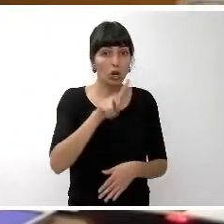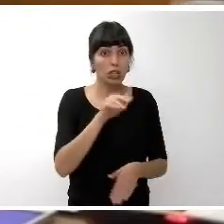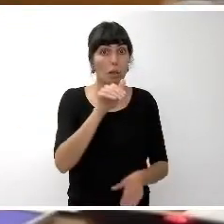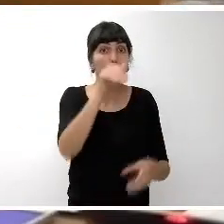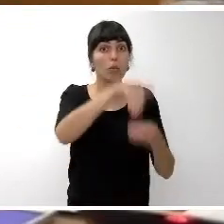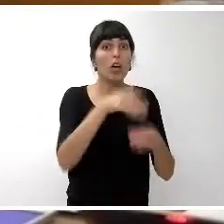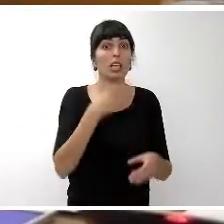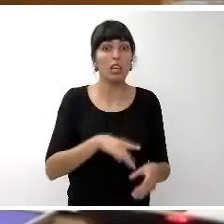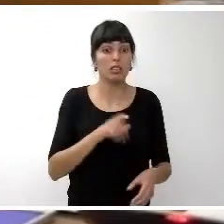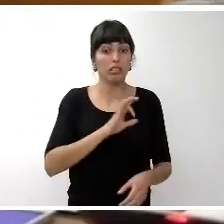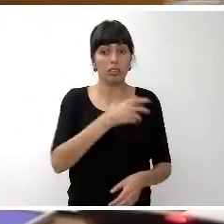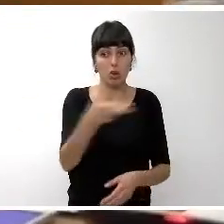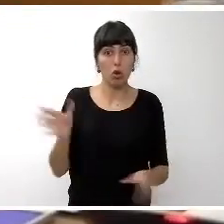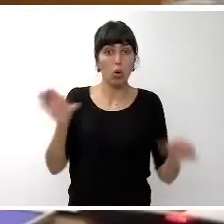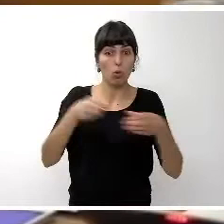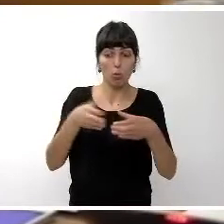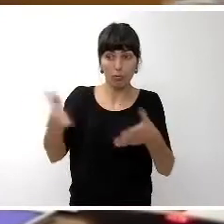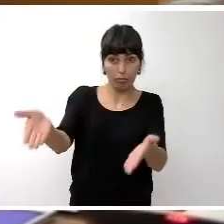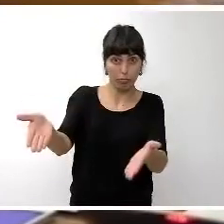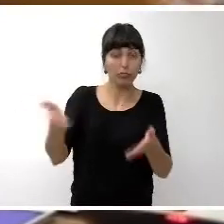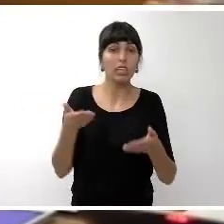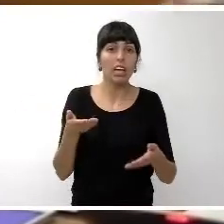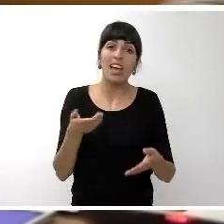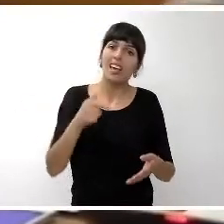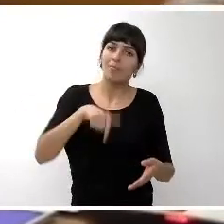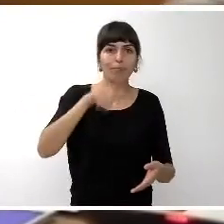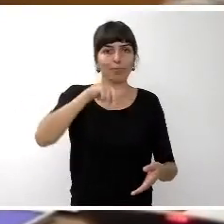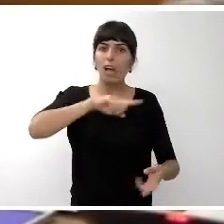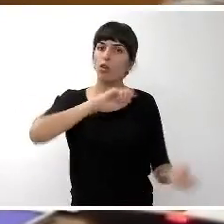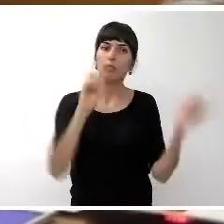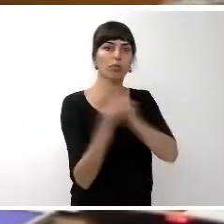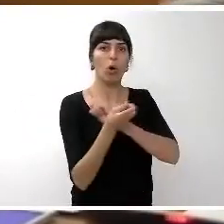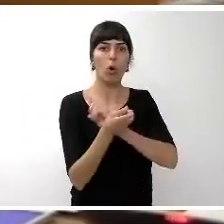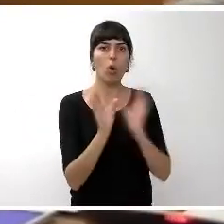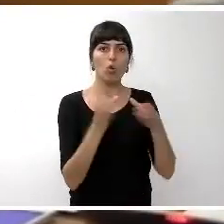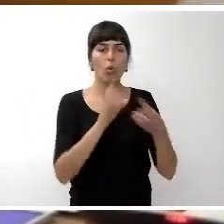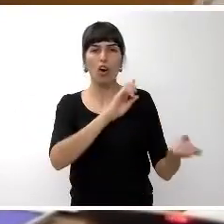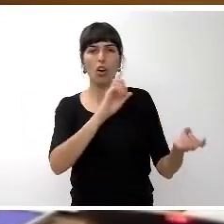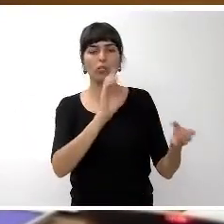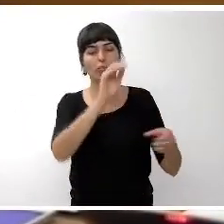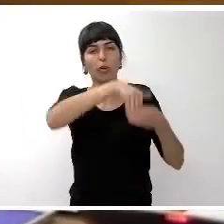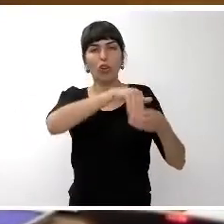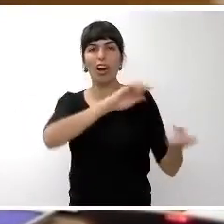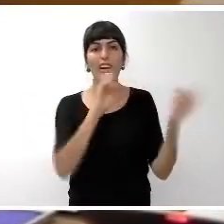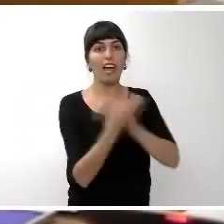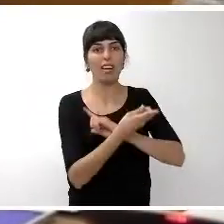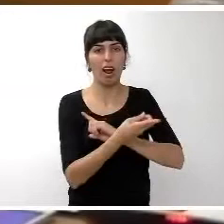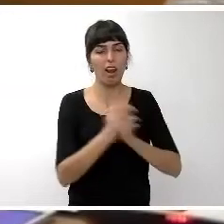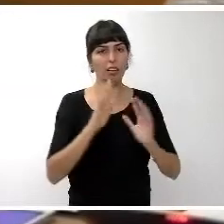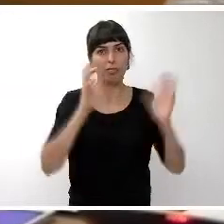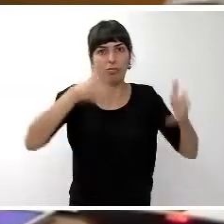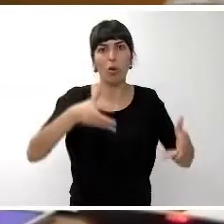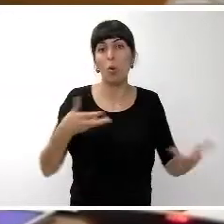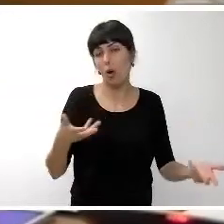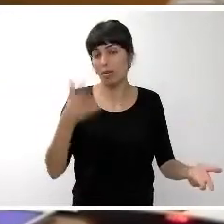señores del grupo que tengo aquí delante esta vez en cambio he hecho un voto mucho más radical ya te puedes imaginar cuál es ya se pueden imaginar ustedes cuál es porque